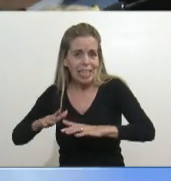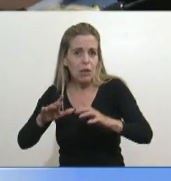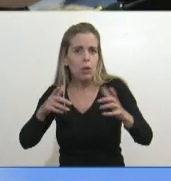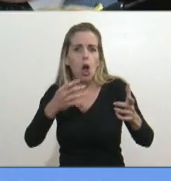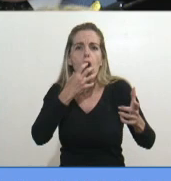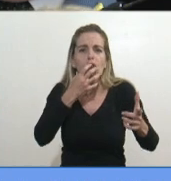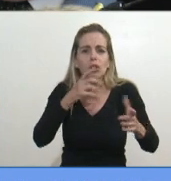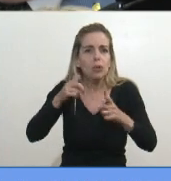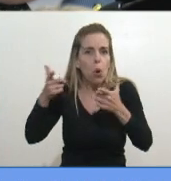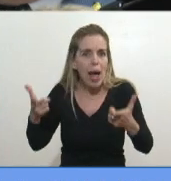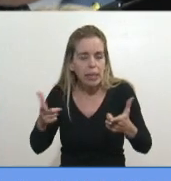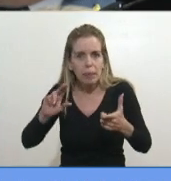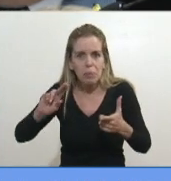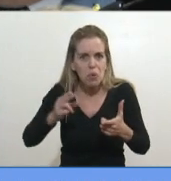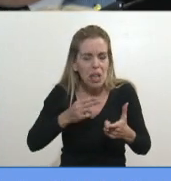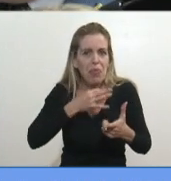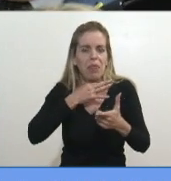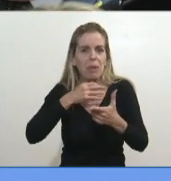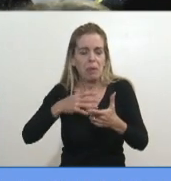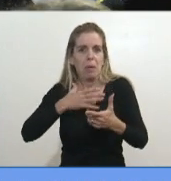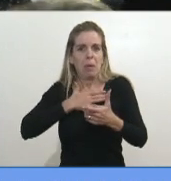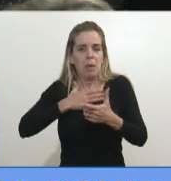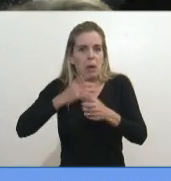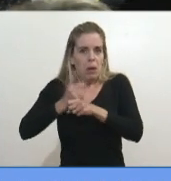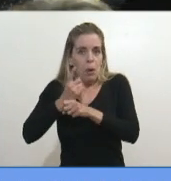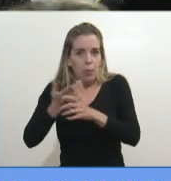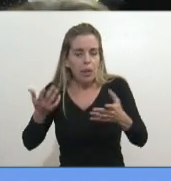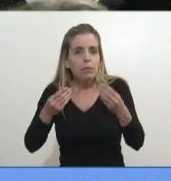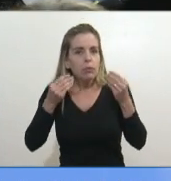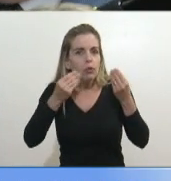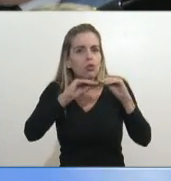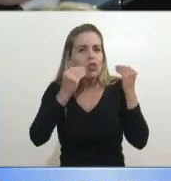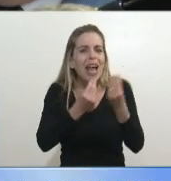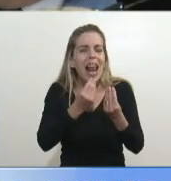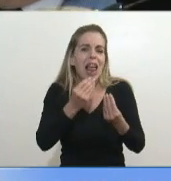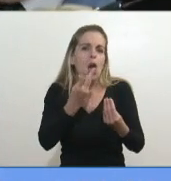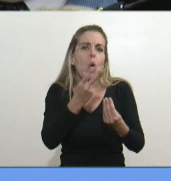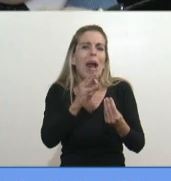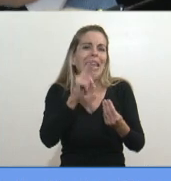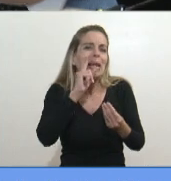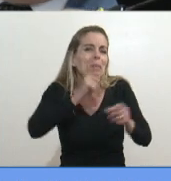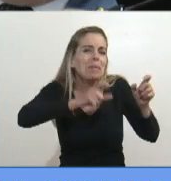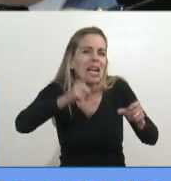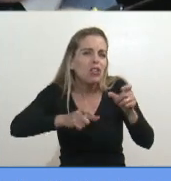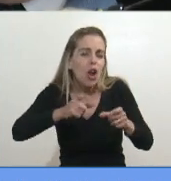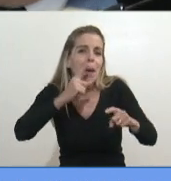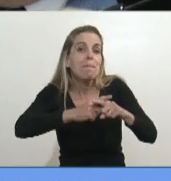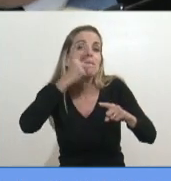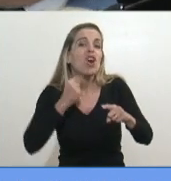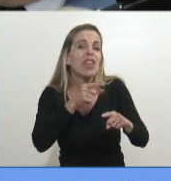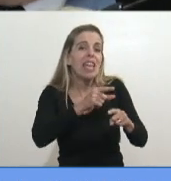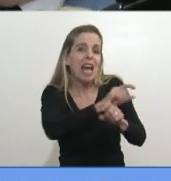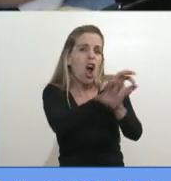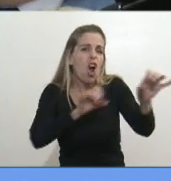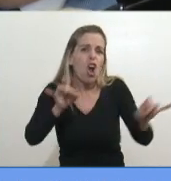Esta es la realidad que tenemos en el país. ¿Saben lo que quiere decir 40.000 casos por día? ¿Ustedes creen que puede aguantar el sistema